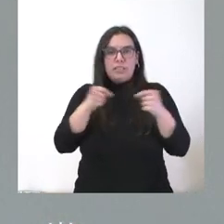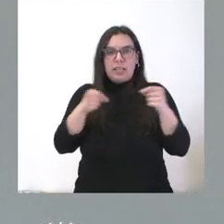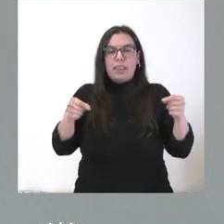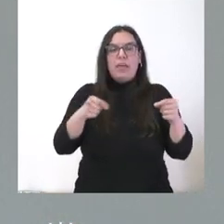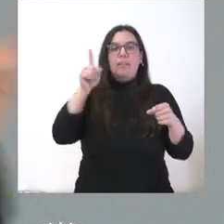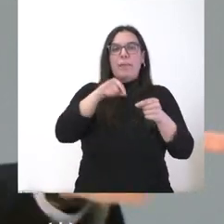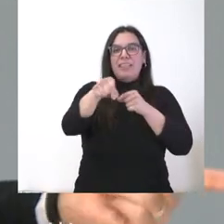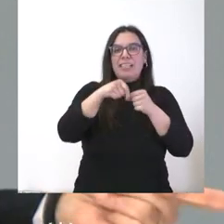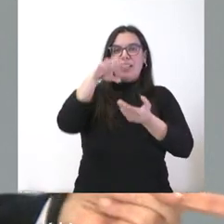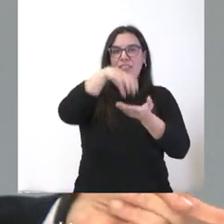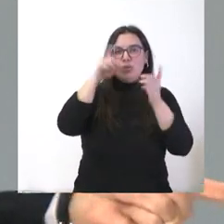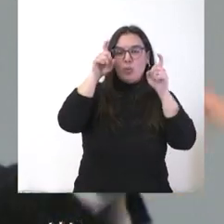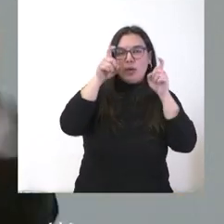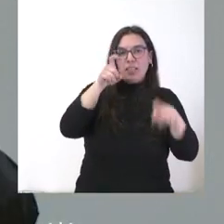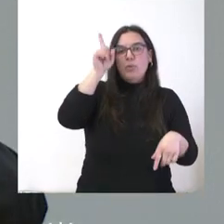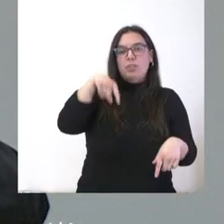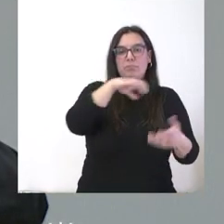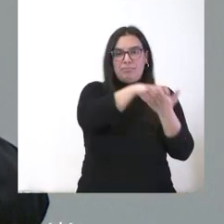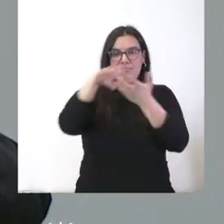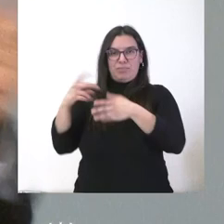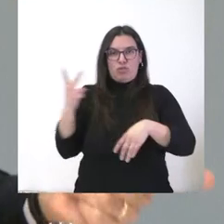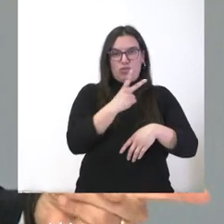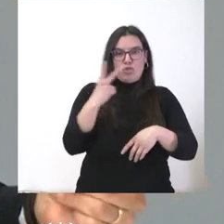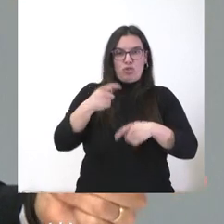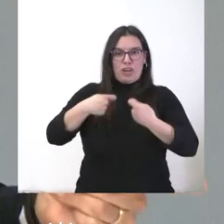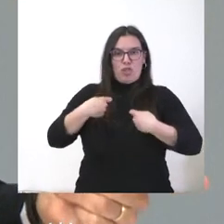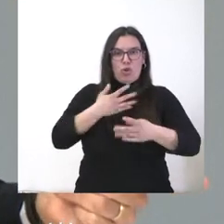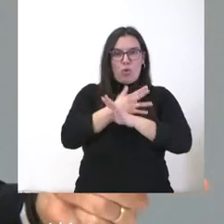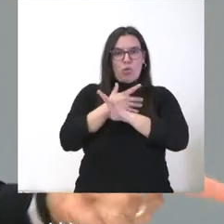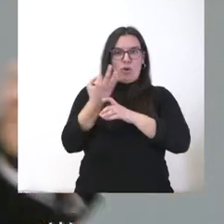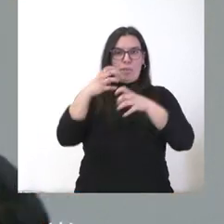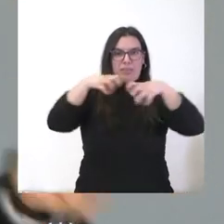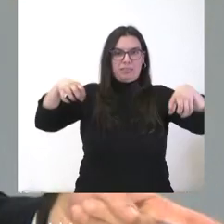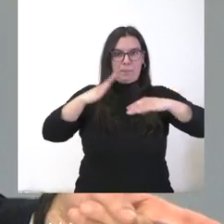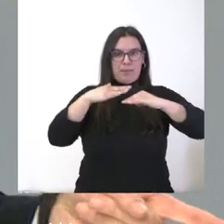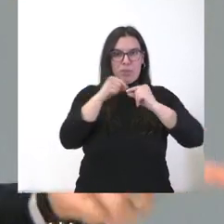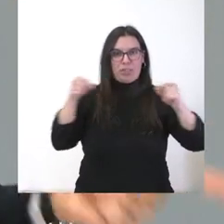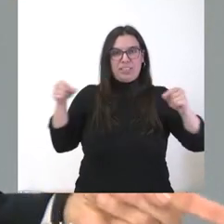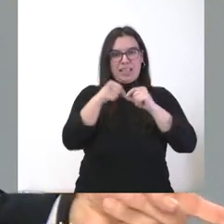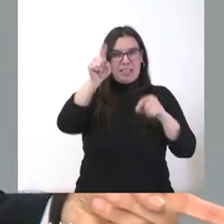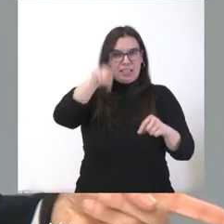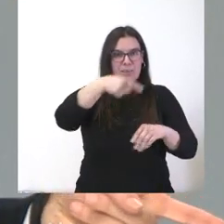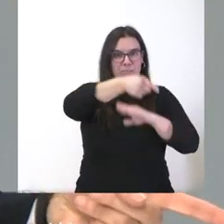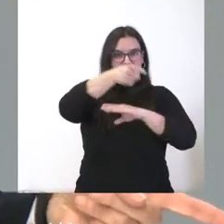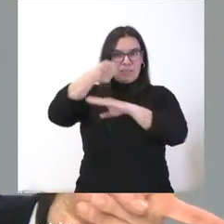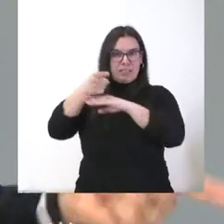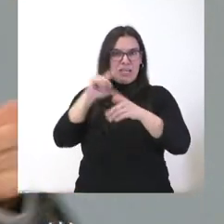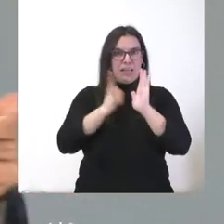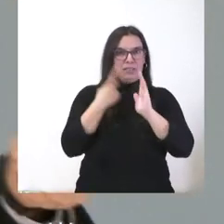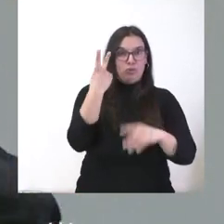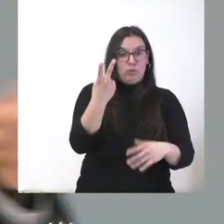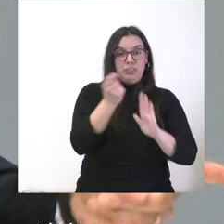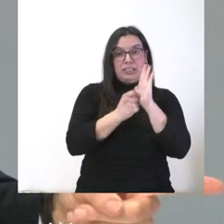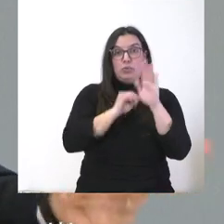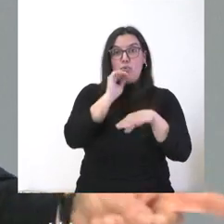educativos y distancias entre los propios centros de este tipo de actividades de juego. Y siempre